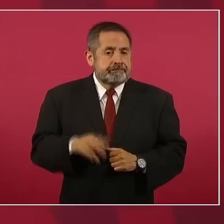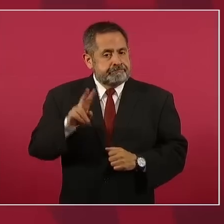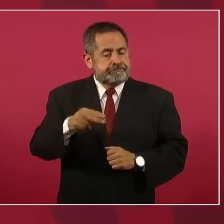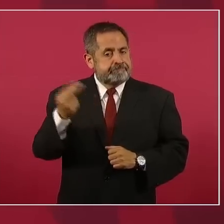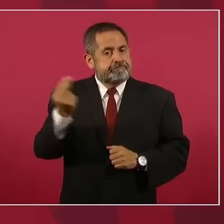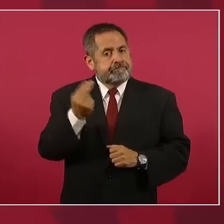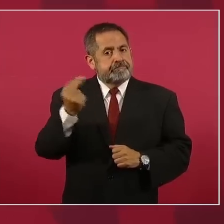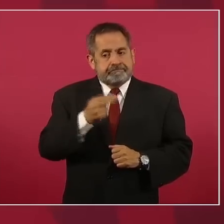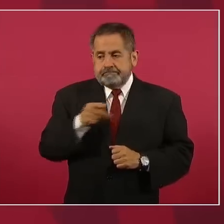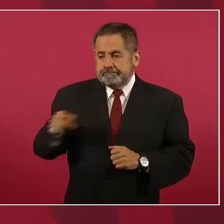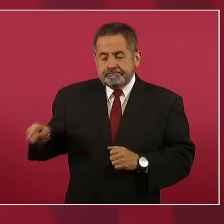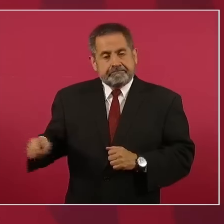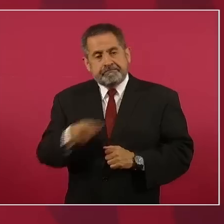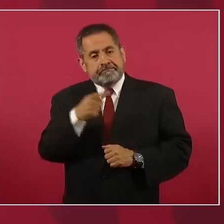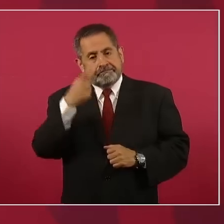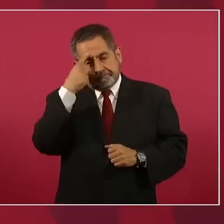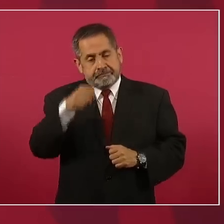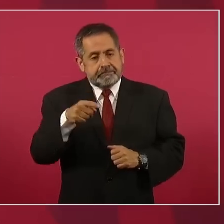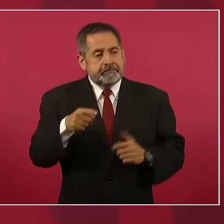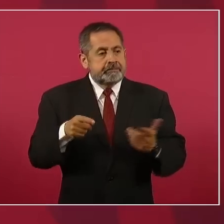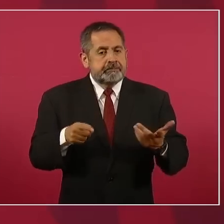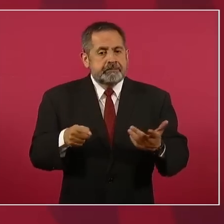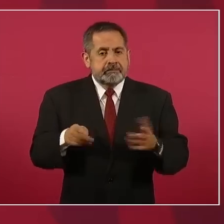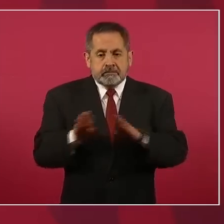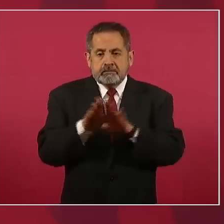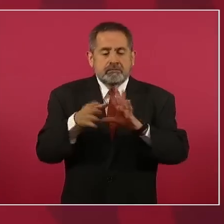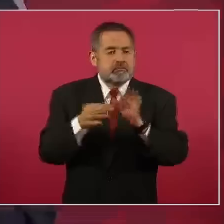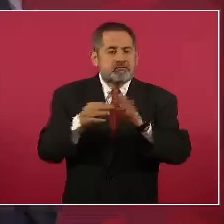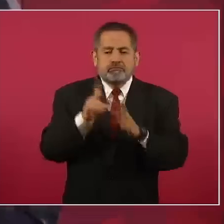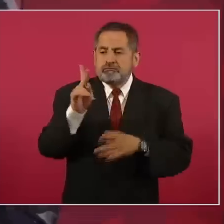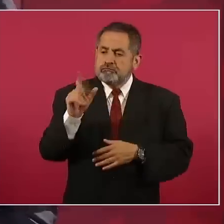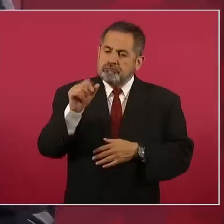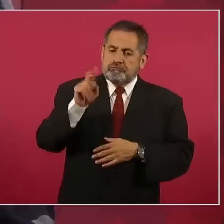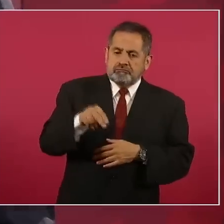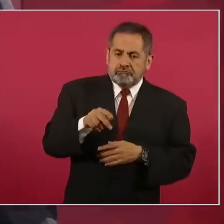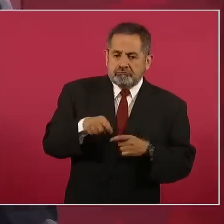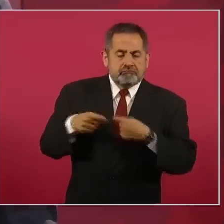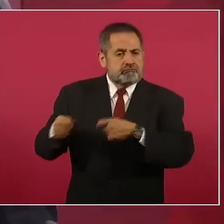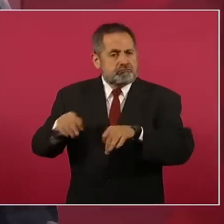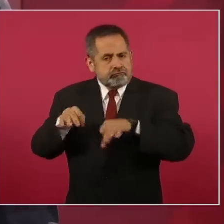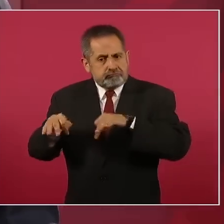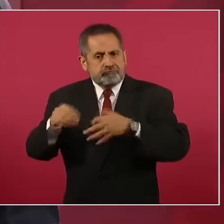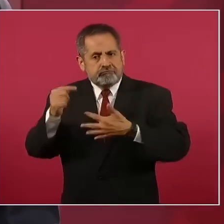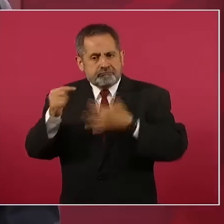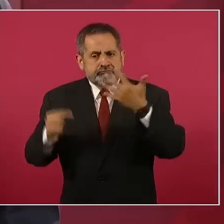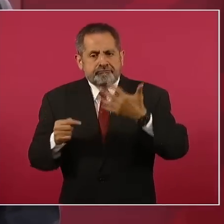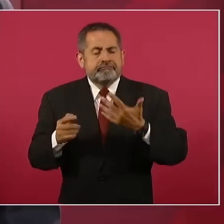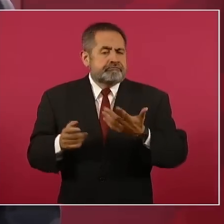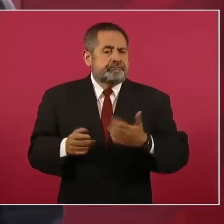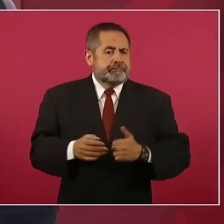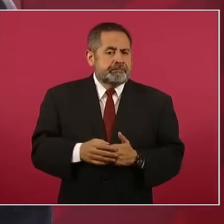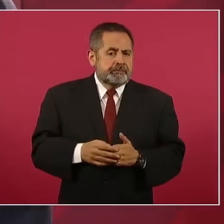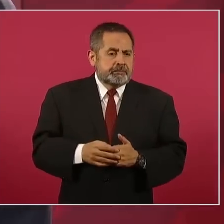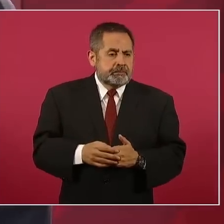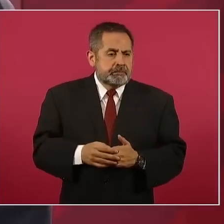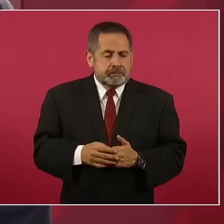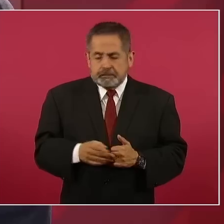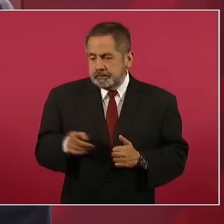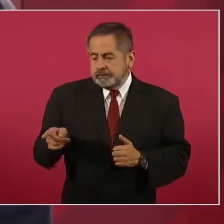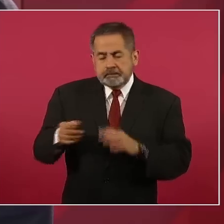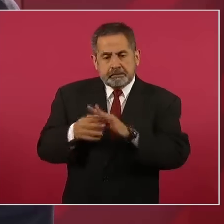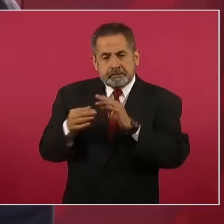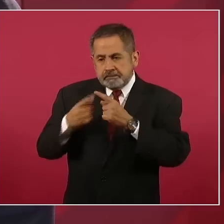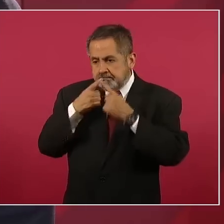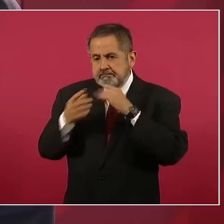llevar a cabo un plan laboral migratorio